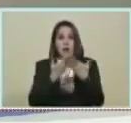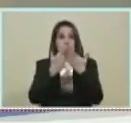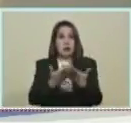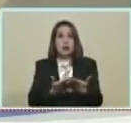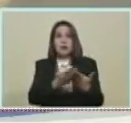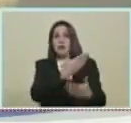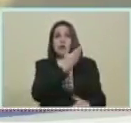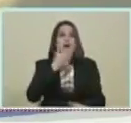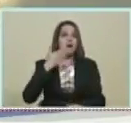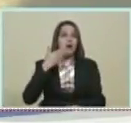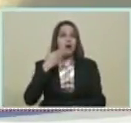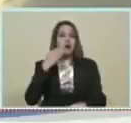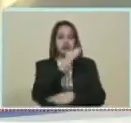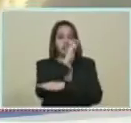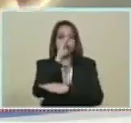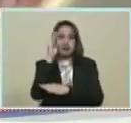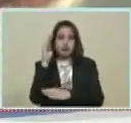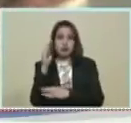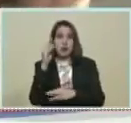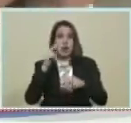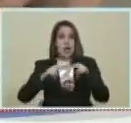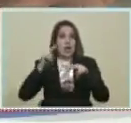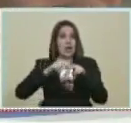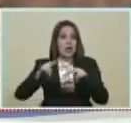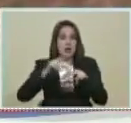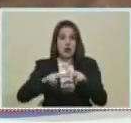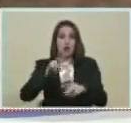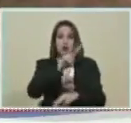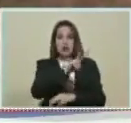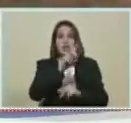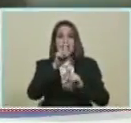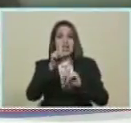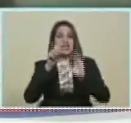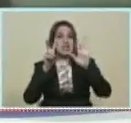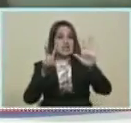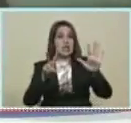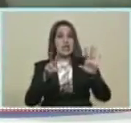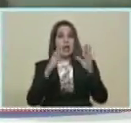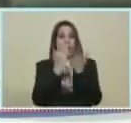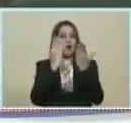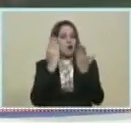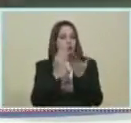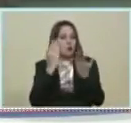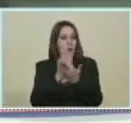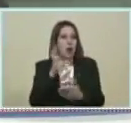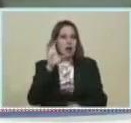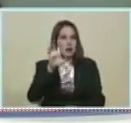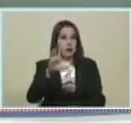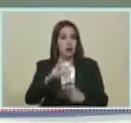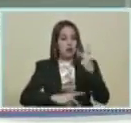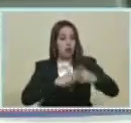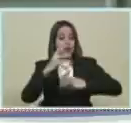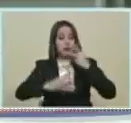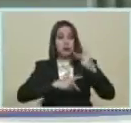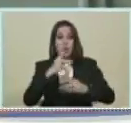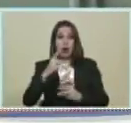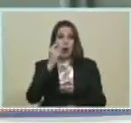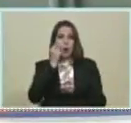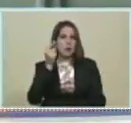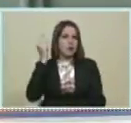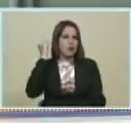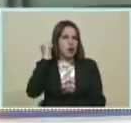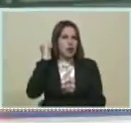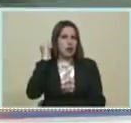beneficiar De proteger A niños De 217 escuelas En todo el Estado Las productoras Y los productores